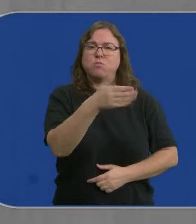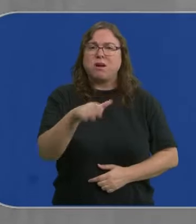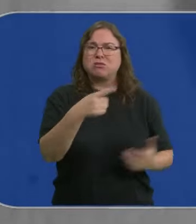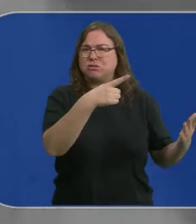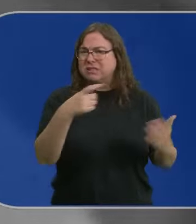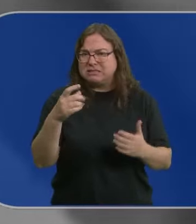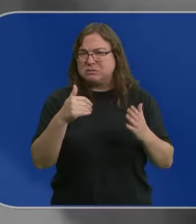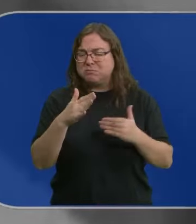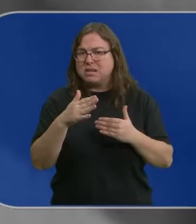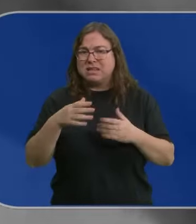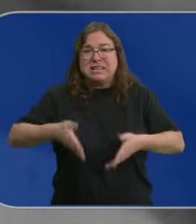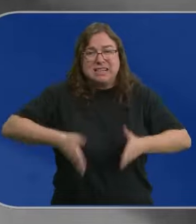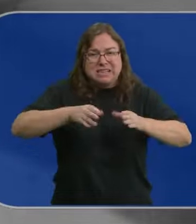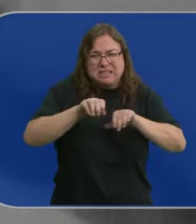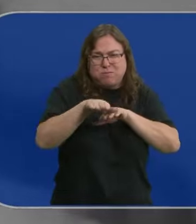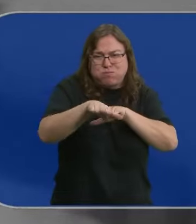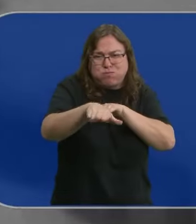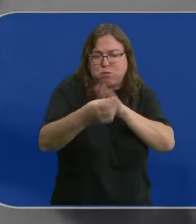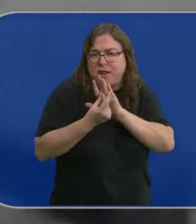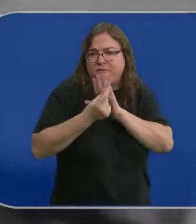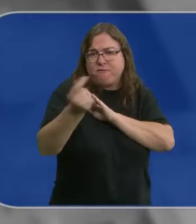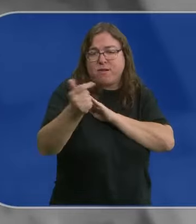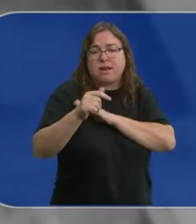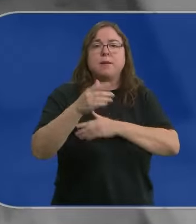Más de medio millón de personas han abandonado el Líbano.